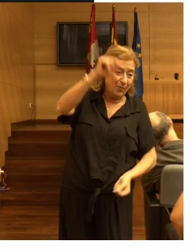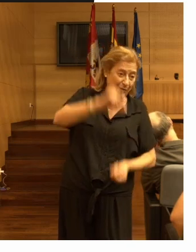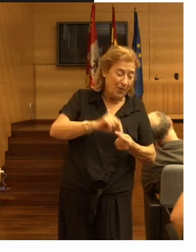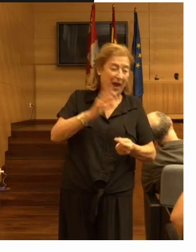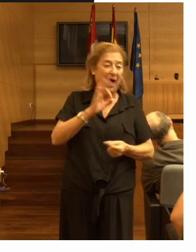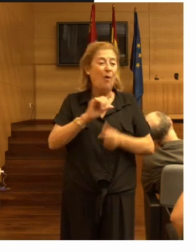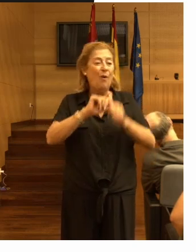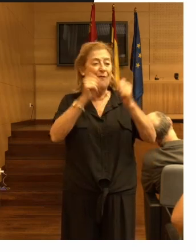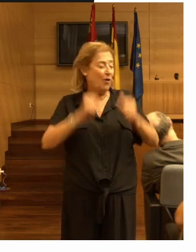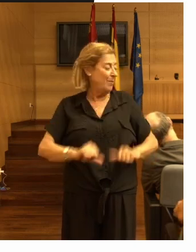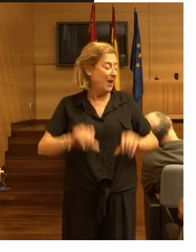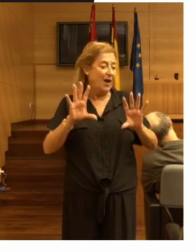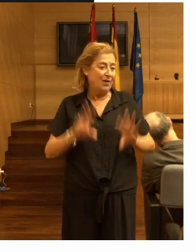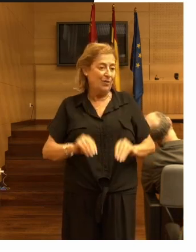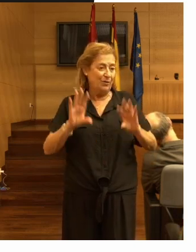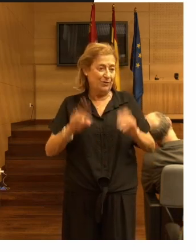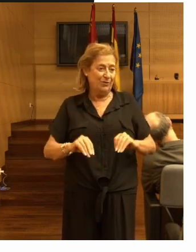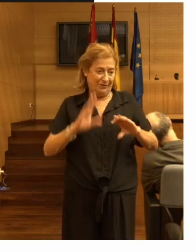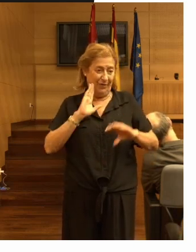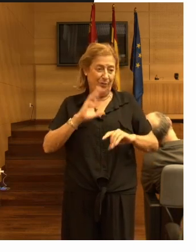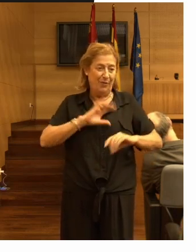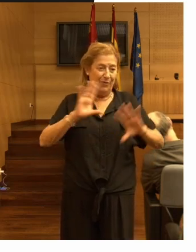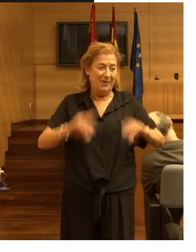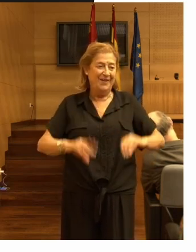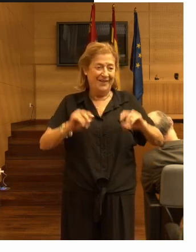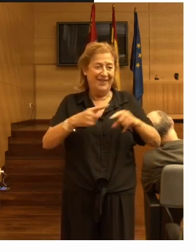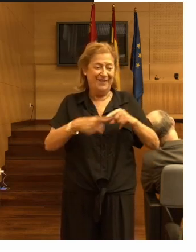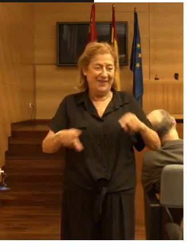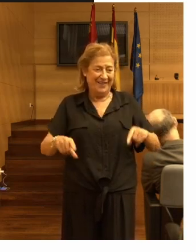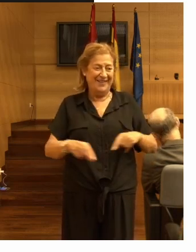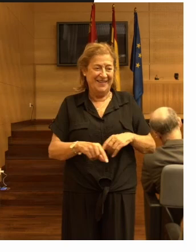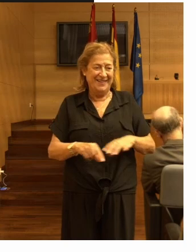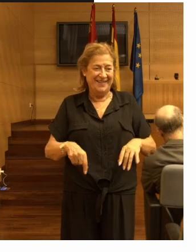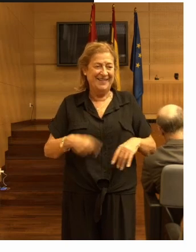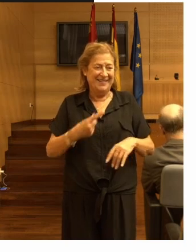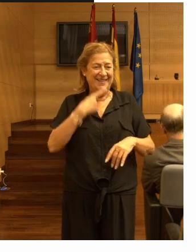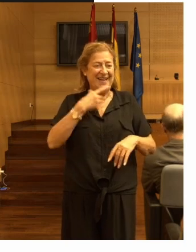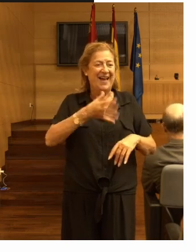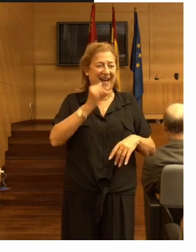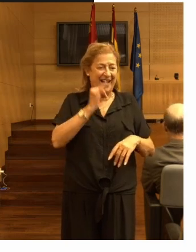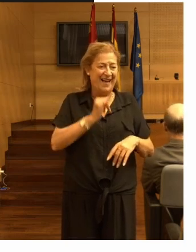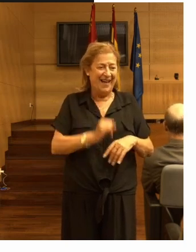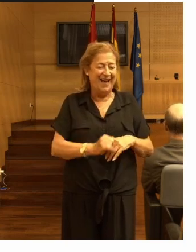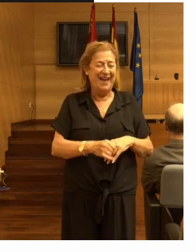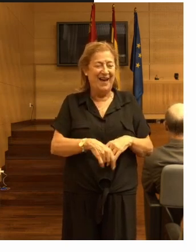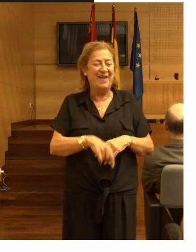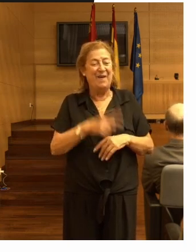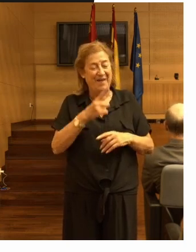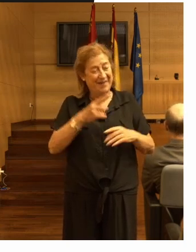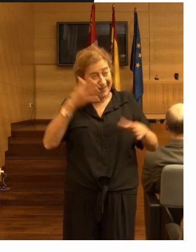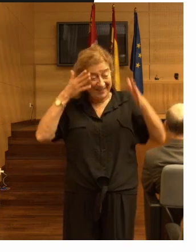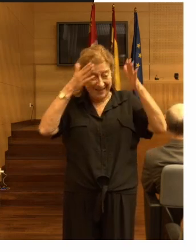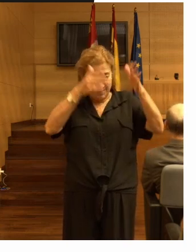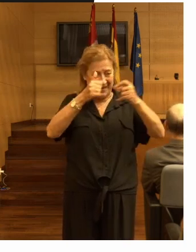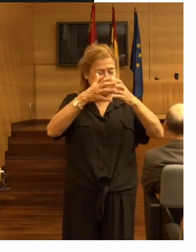tipos de colchones etcétera se trata de tener un enfoque más amplio